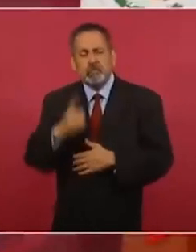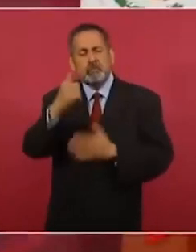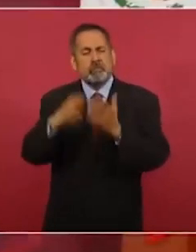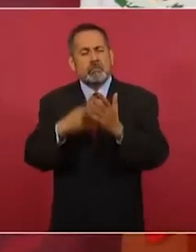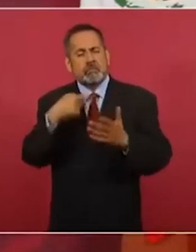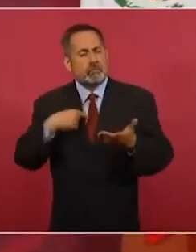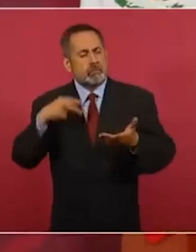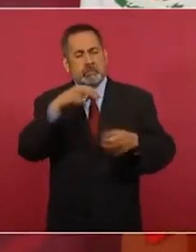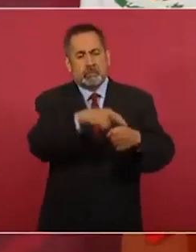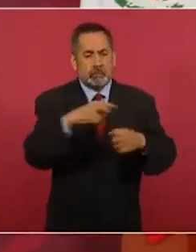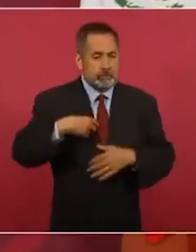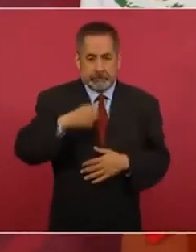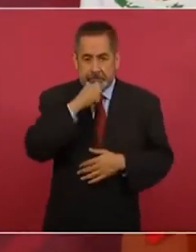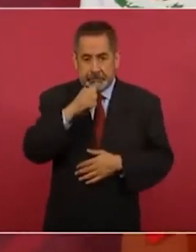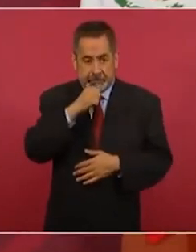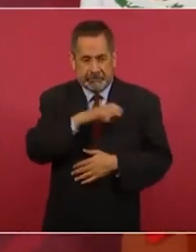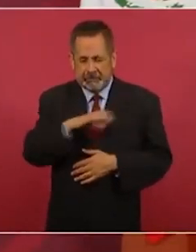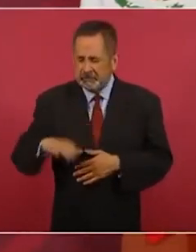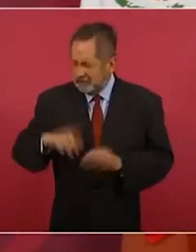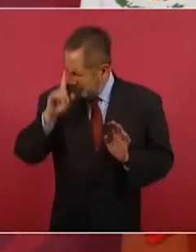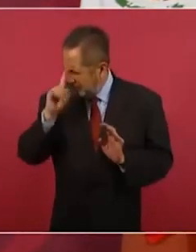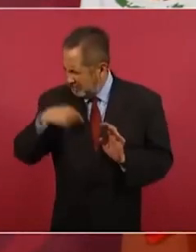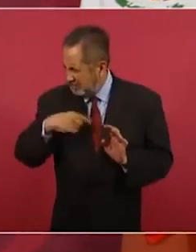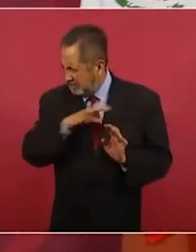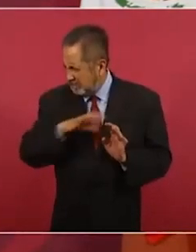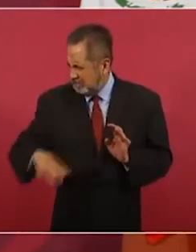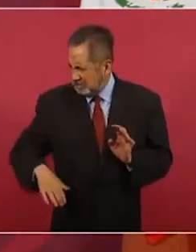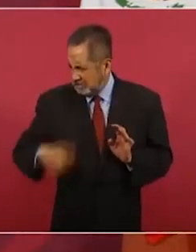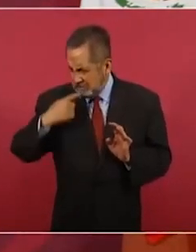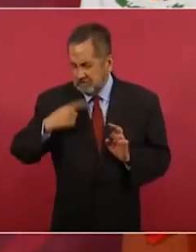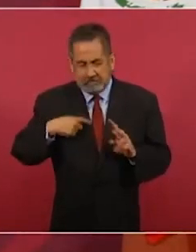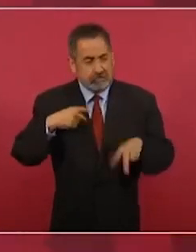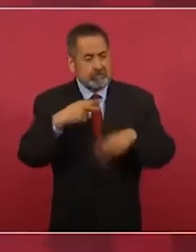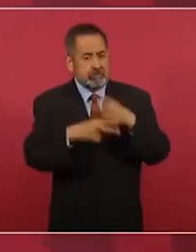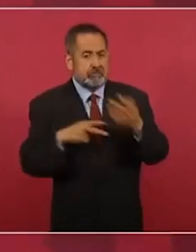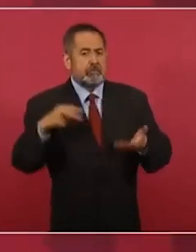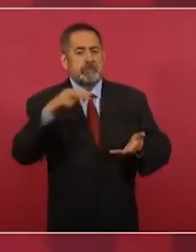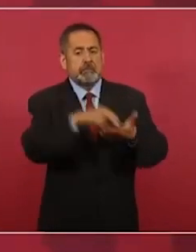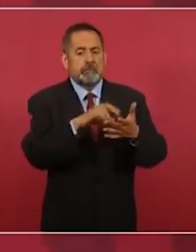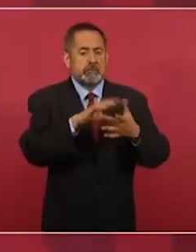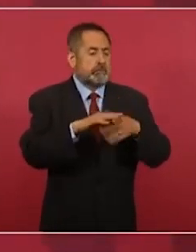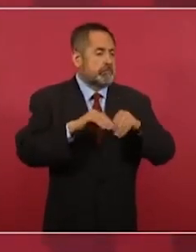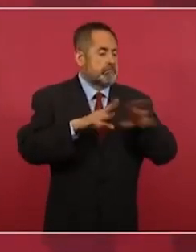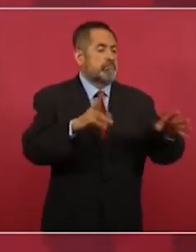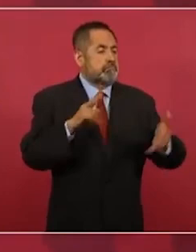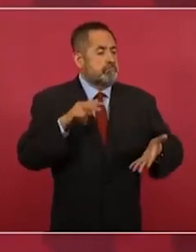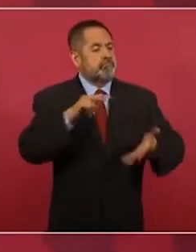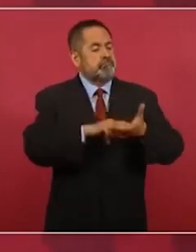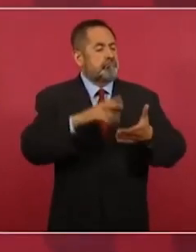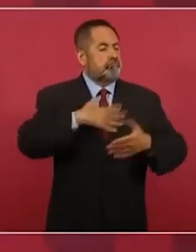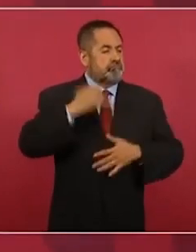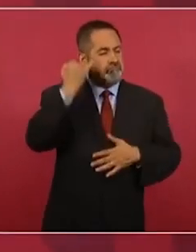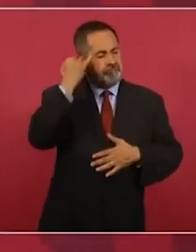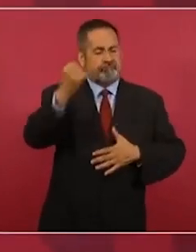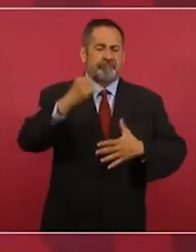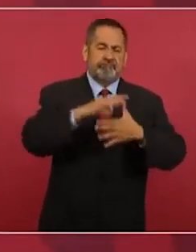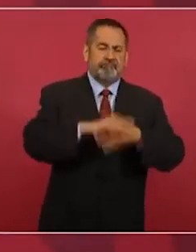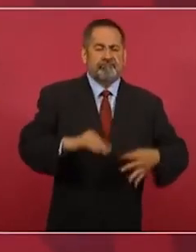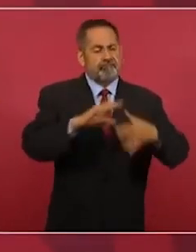antes de ser candidato, ya era yo candidato, iría a conocer mi postura sobre